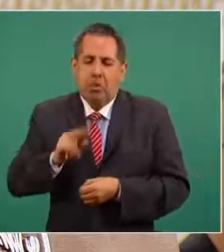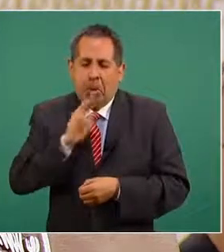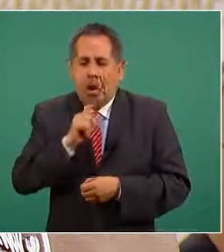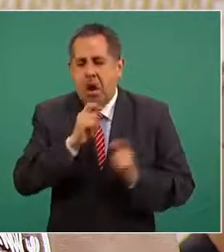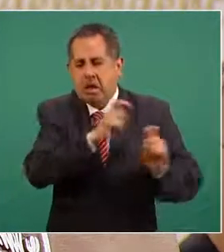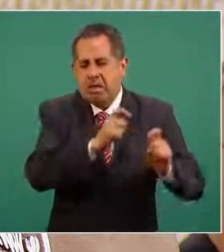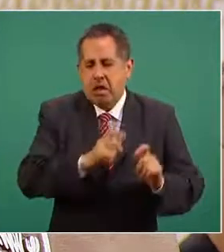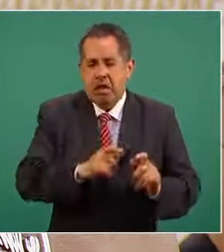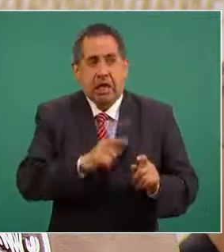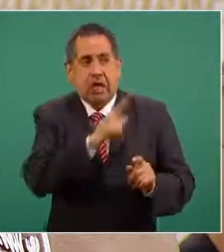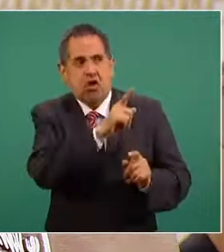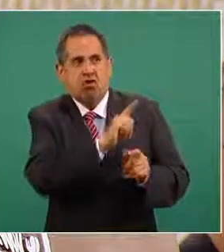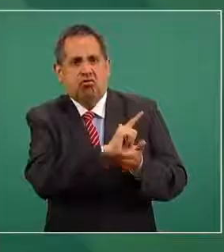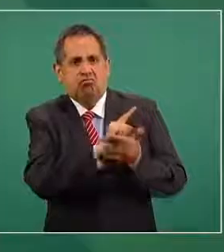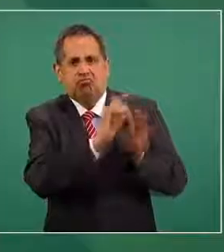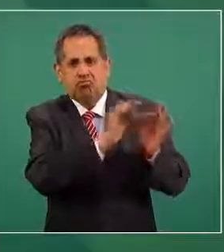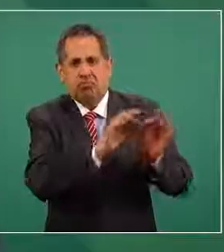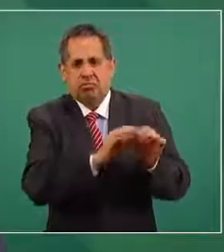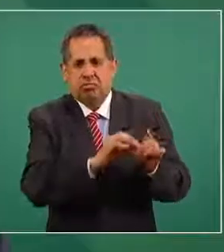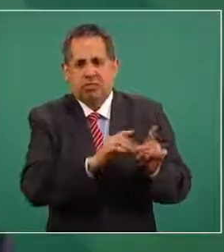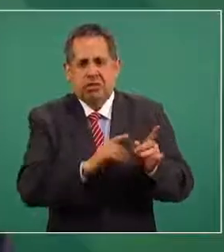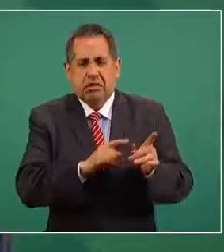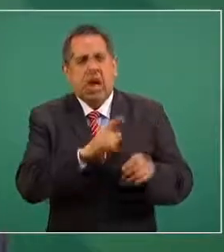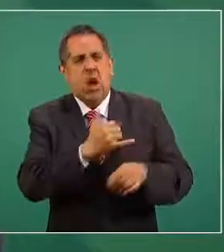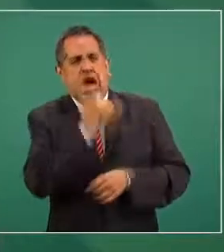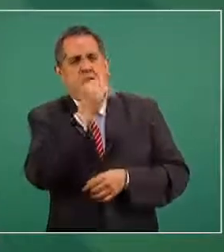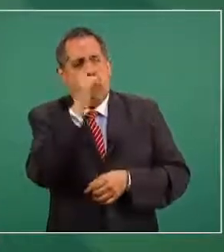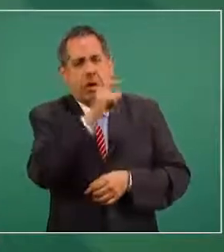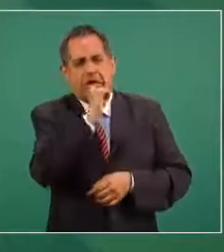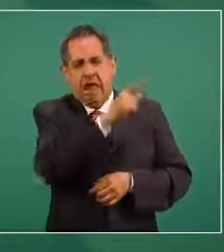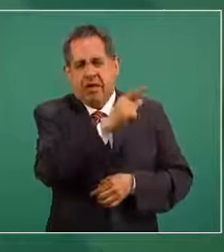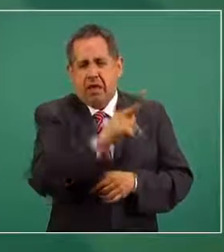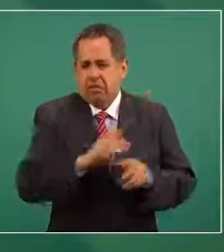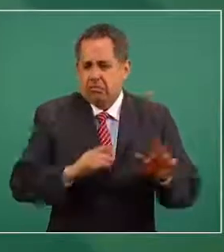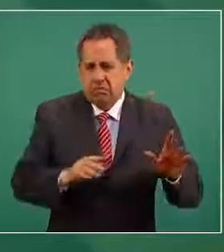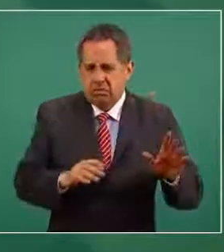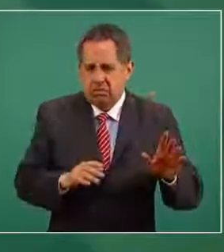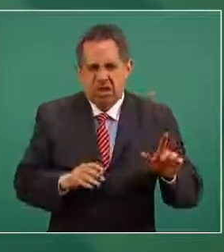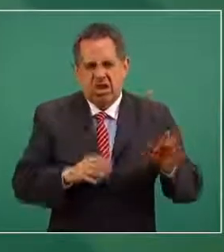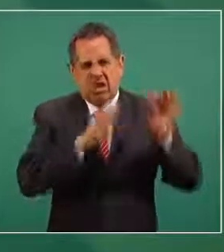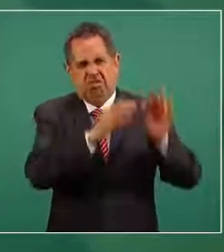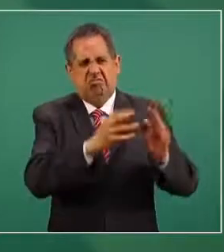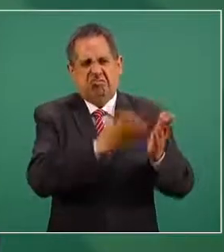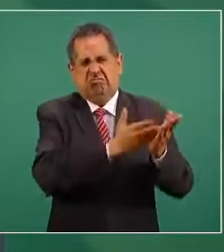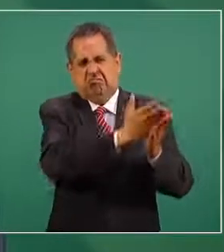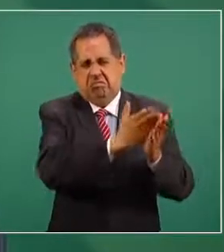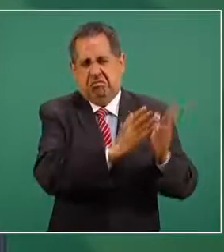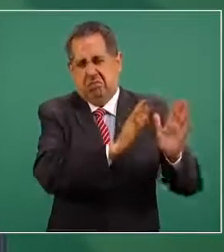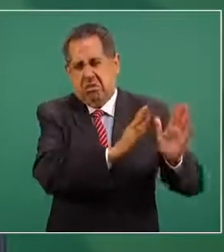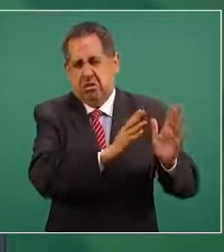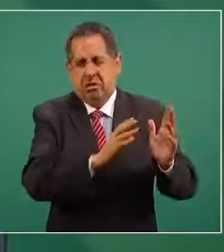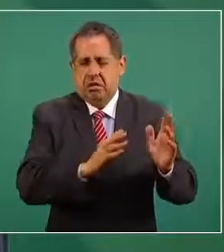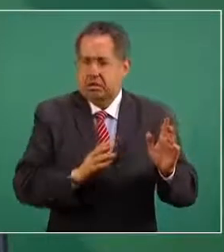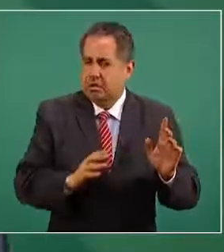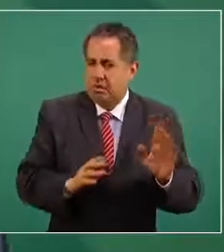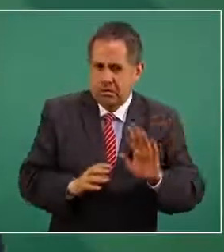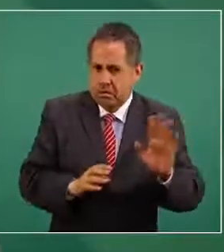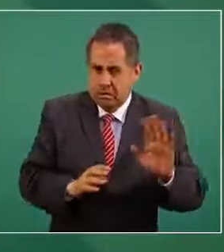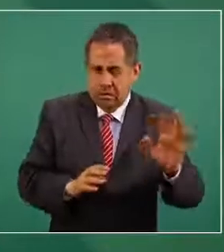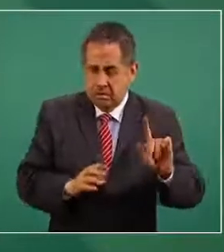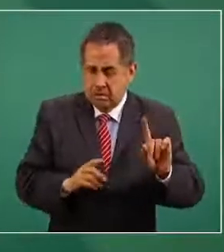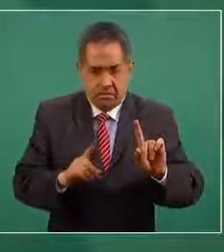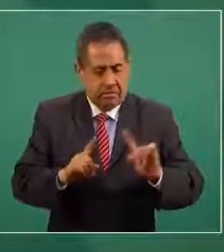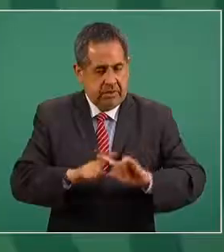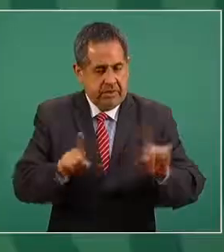impecables esos no cometen errores esos son rectos pues en